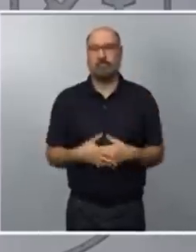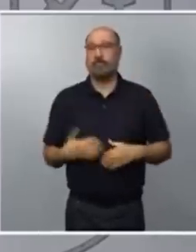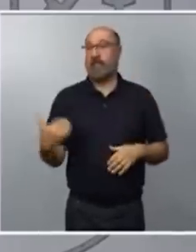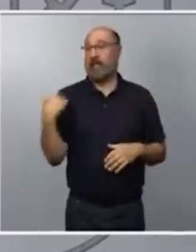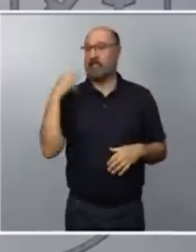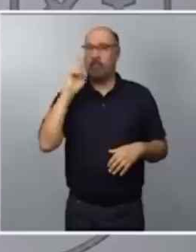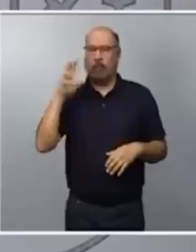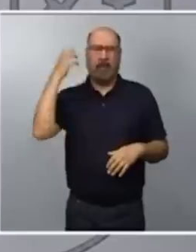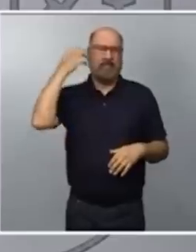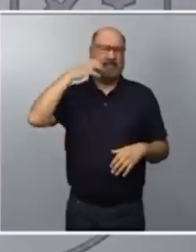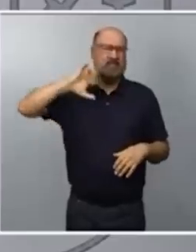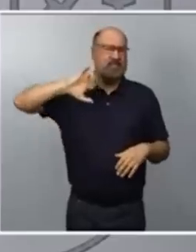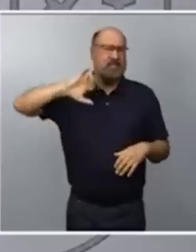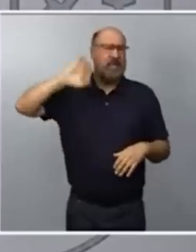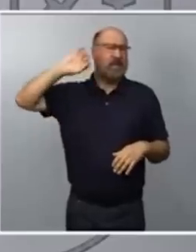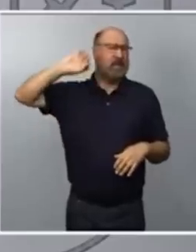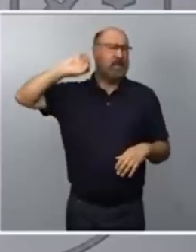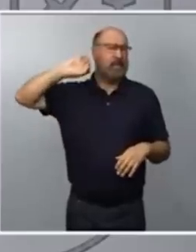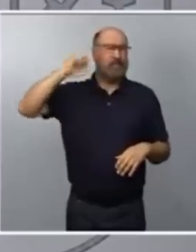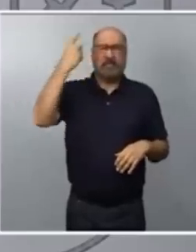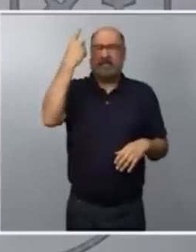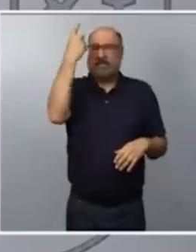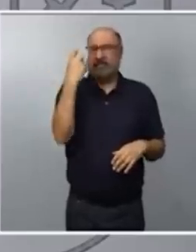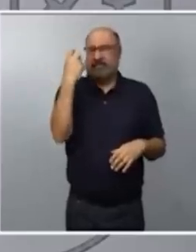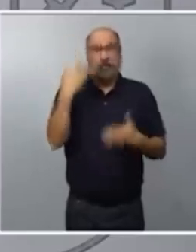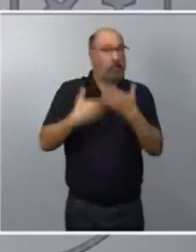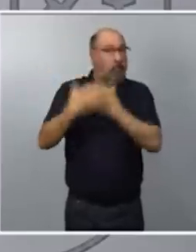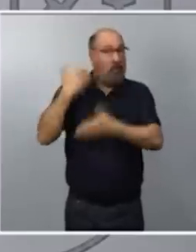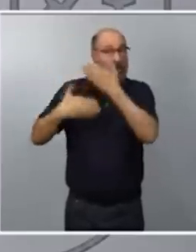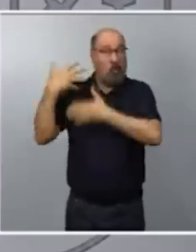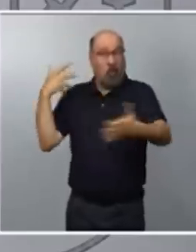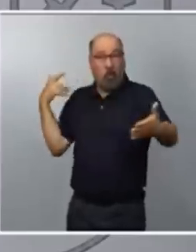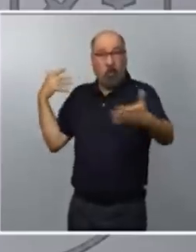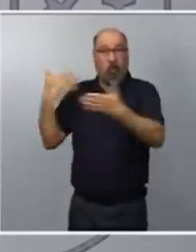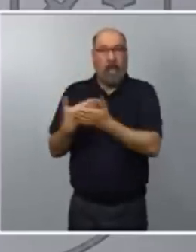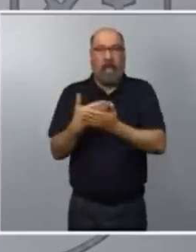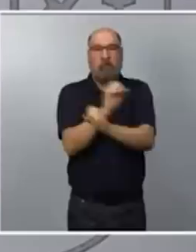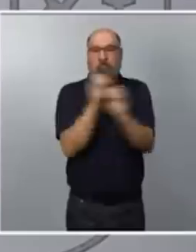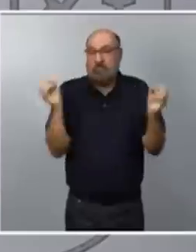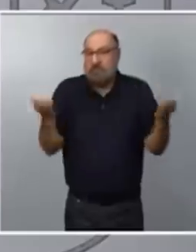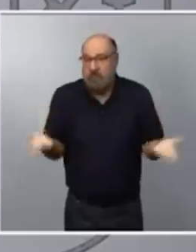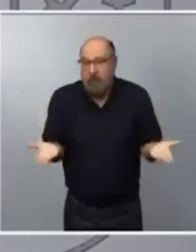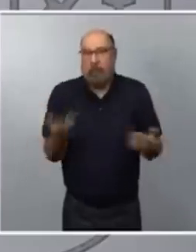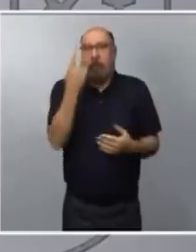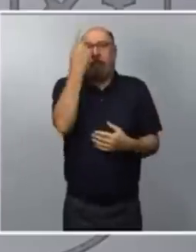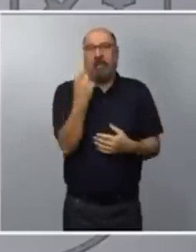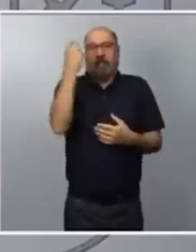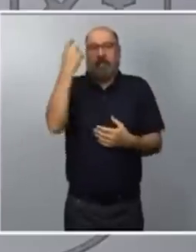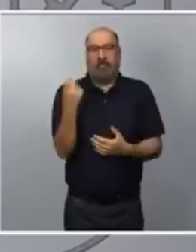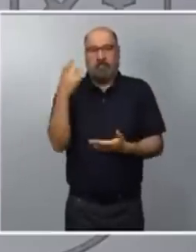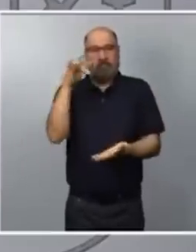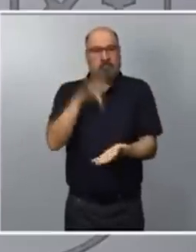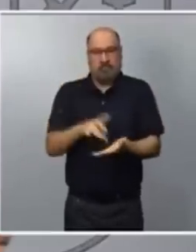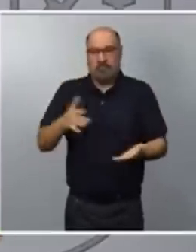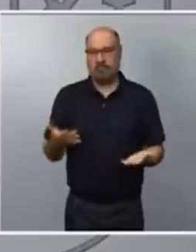ayer es inédito, porque no ha ocurrido en estos 40 años. No había ocurrido hasta ahora que se produjera